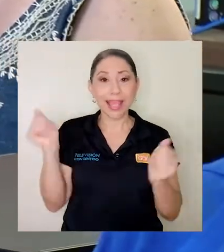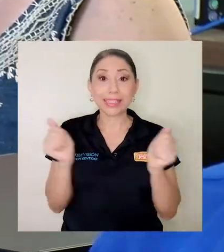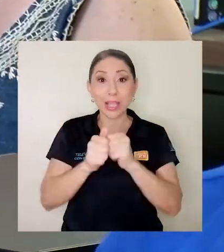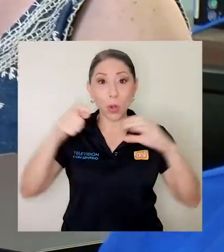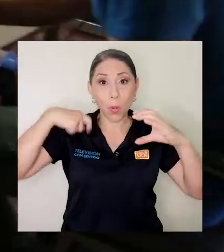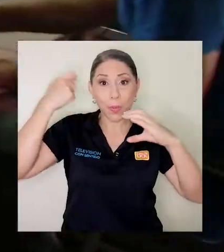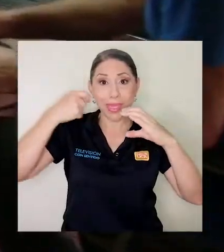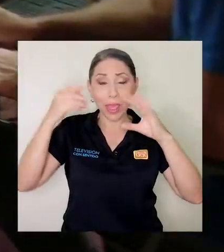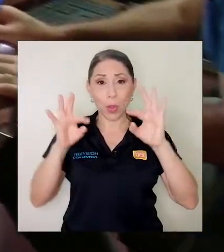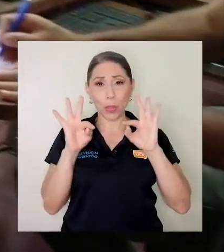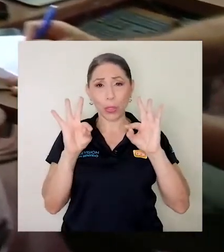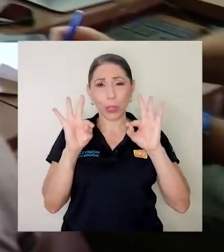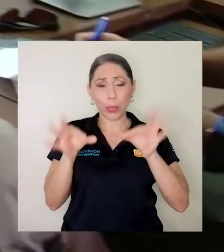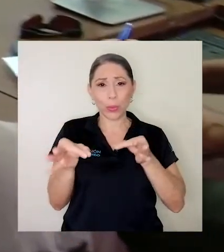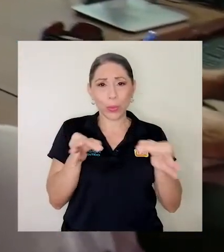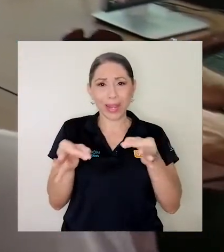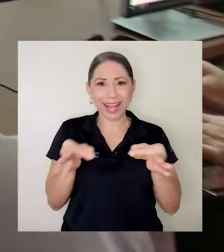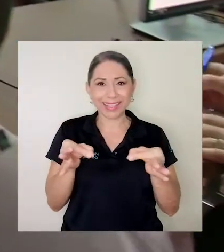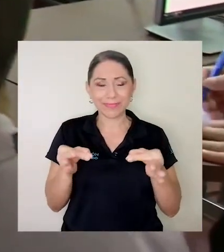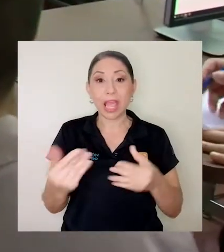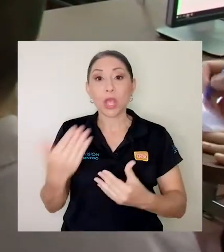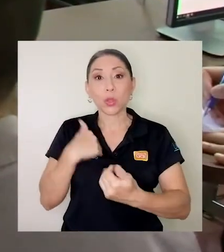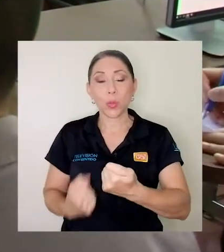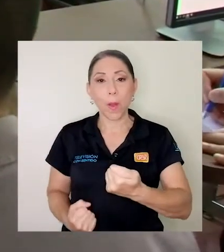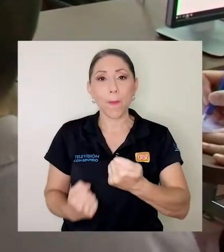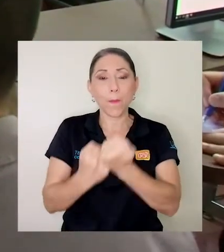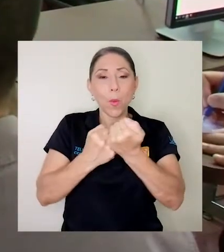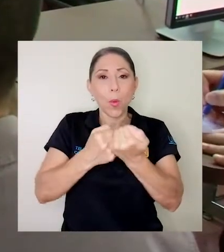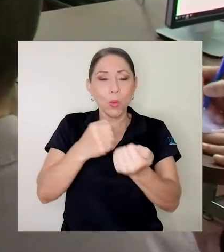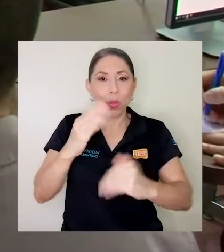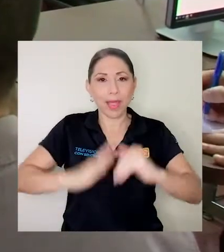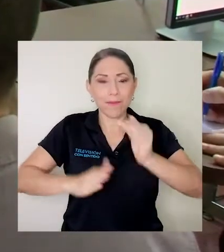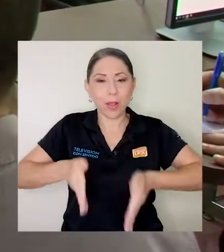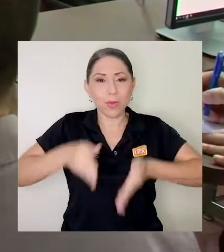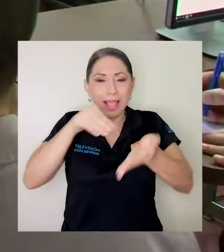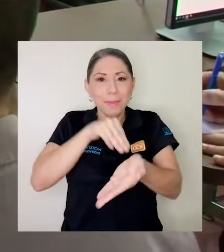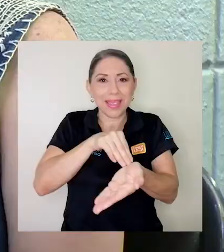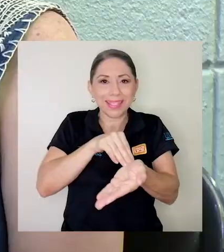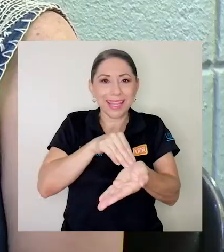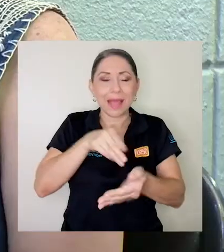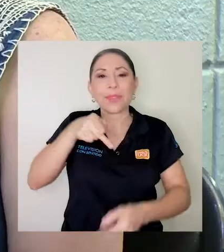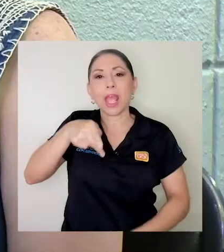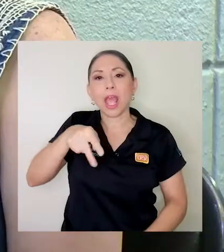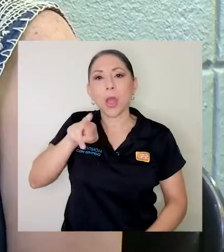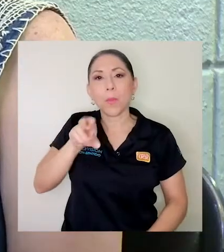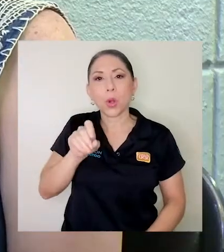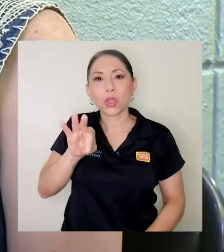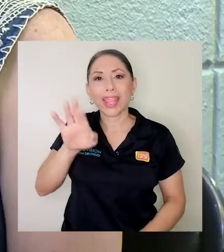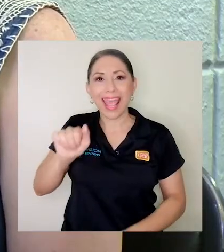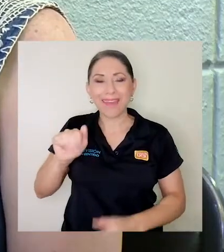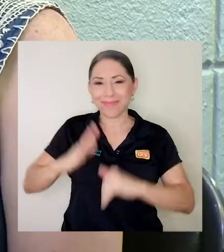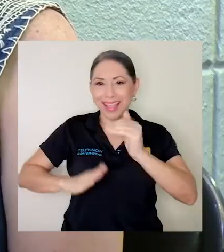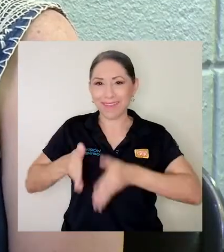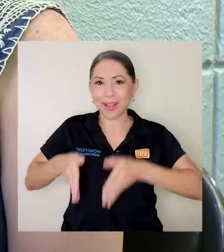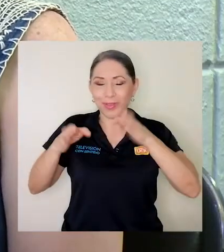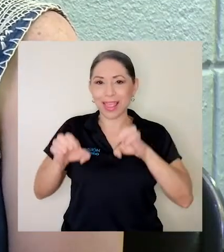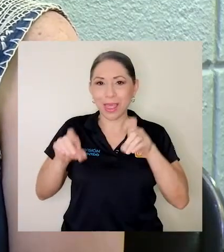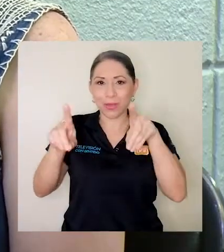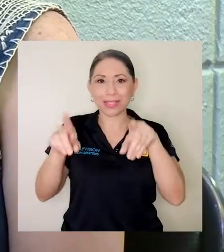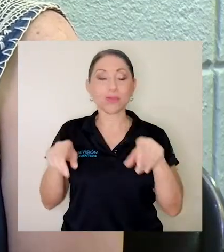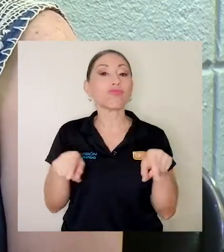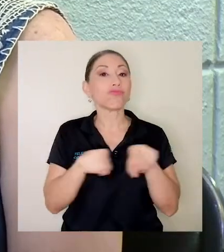videotutoriales. Se contó con el apoyo de la Facultad de Medicina, Protea de la Facultad de Educación,